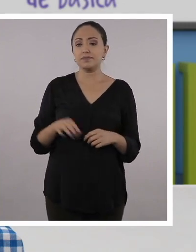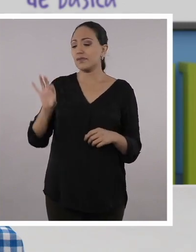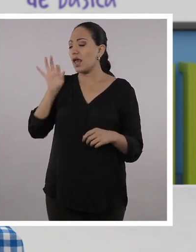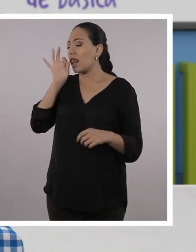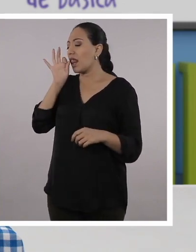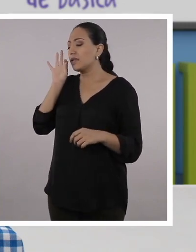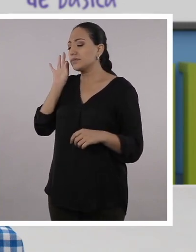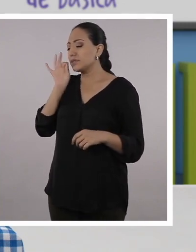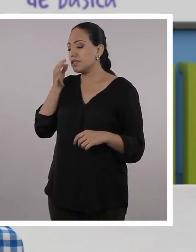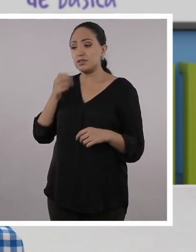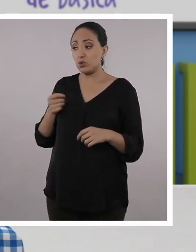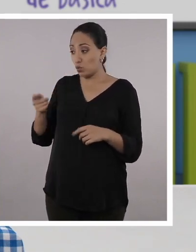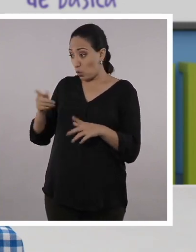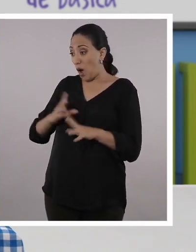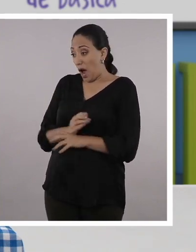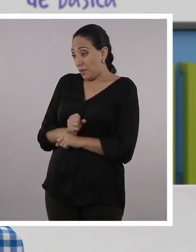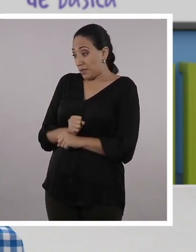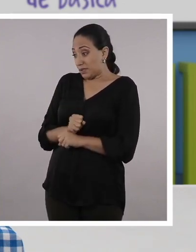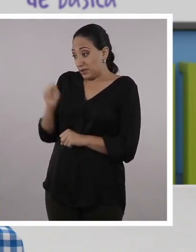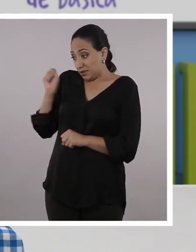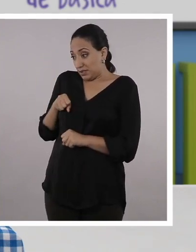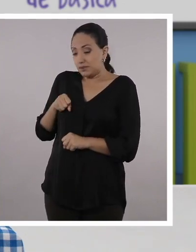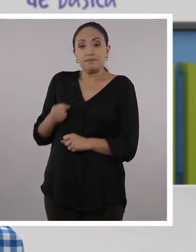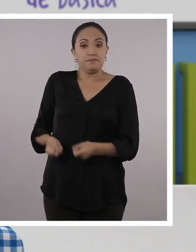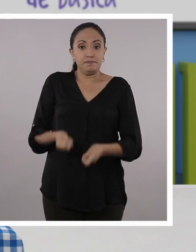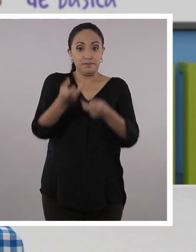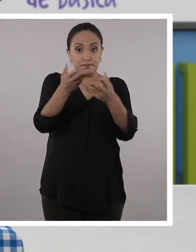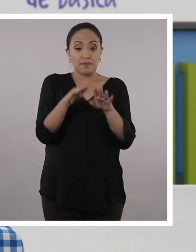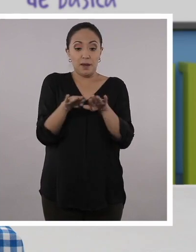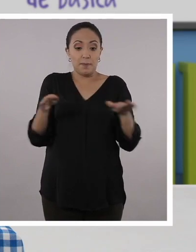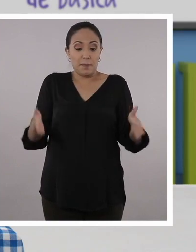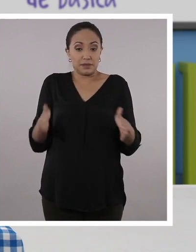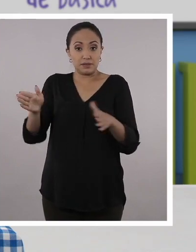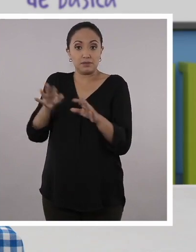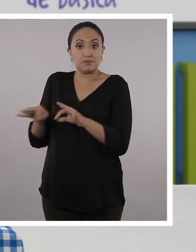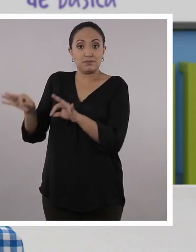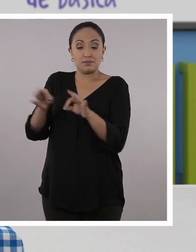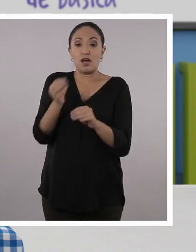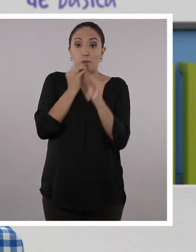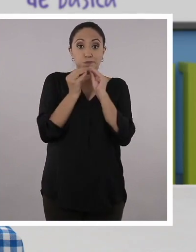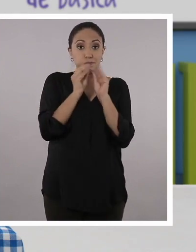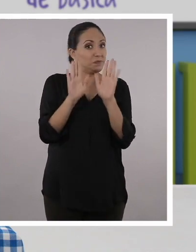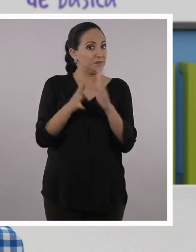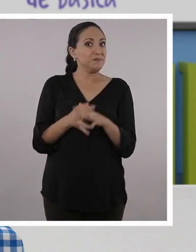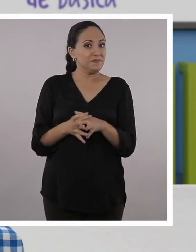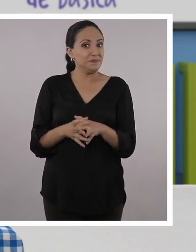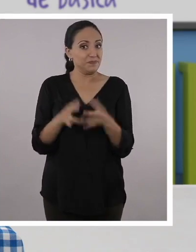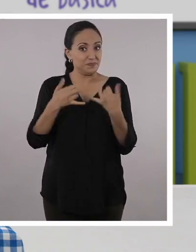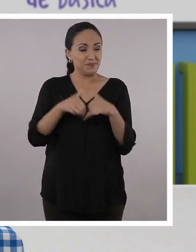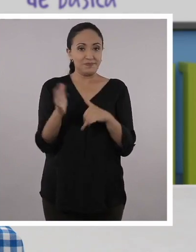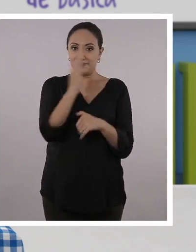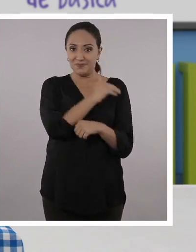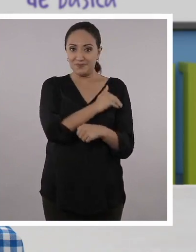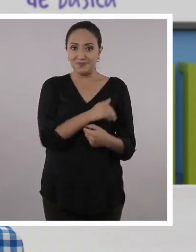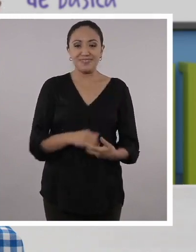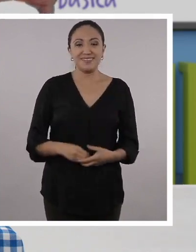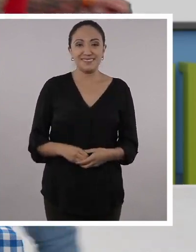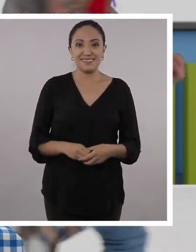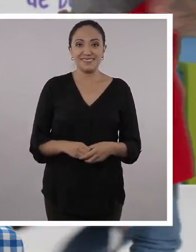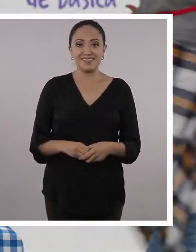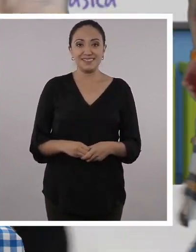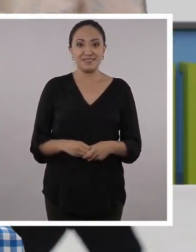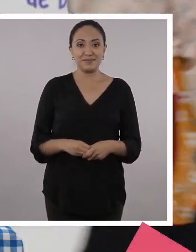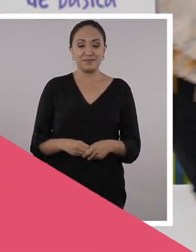está formidable, profe. ¿Está con hambre? Sí, Santi. A ver, Preparemos la mesa y de ahí seguimos con los chicos. ¿Te parece? Sí. Acompáñame. Acompáñame.